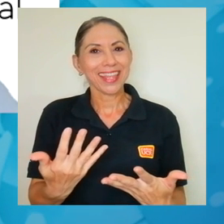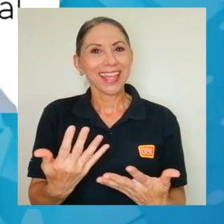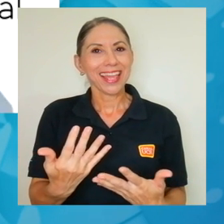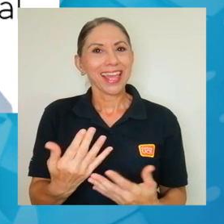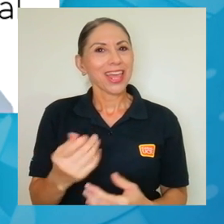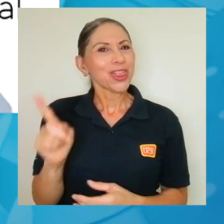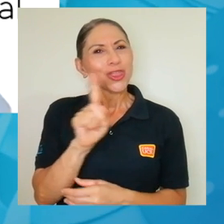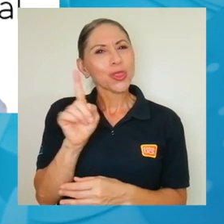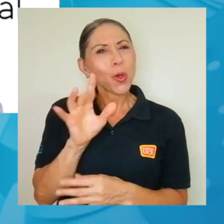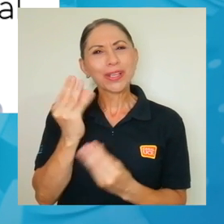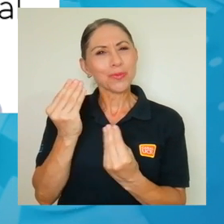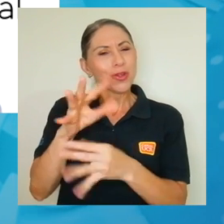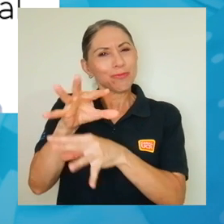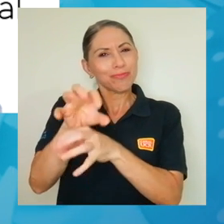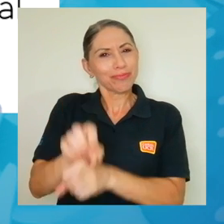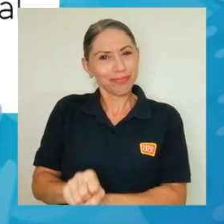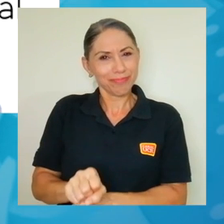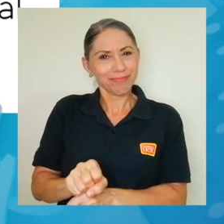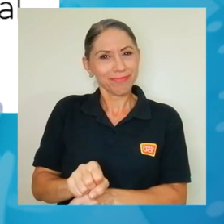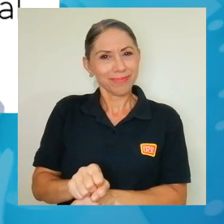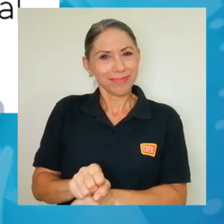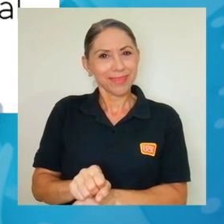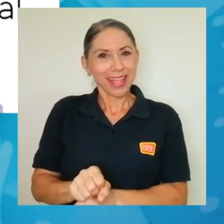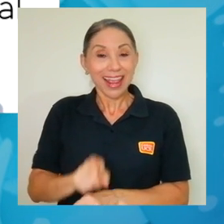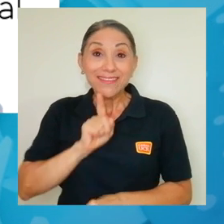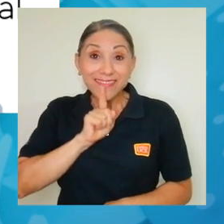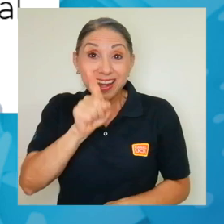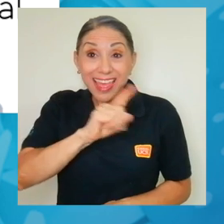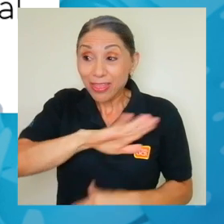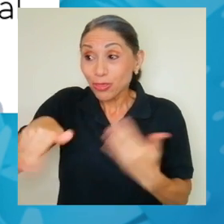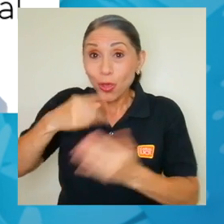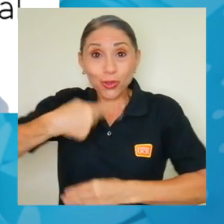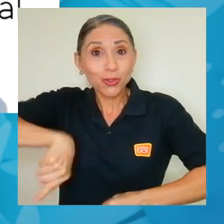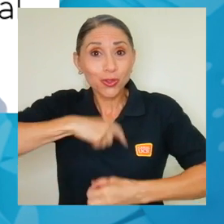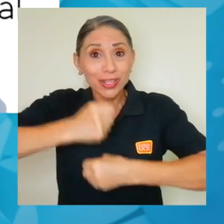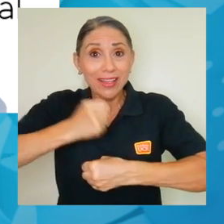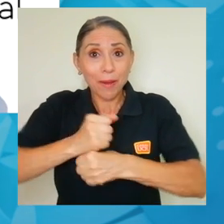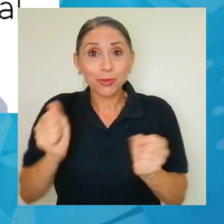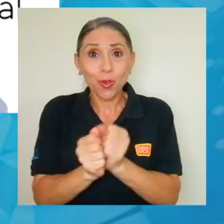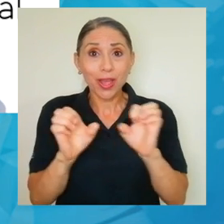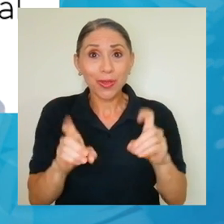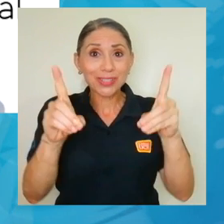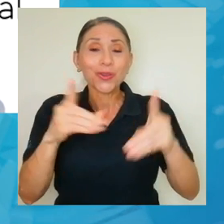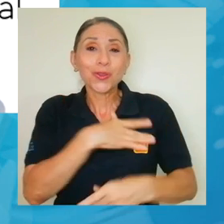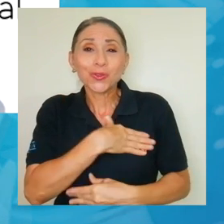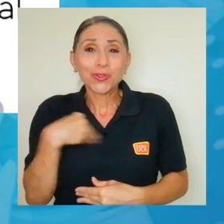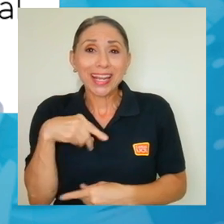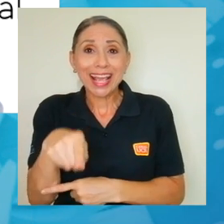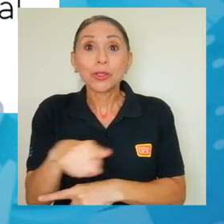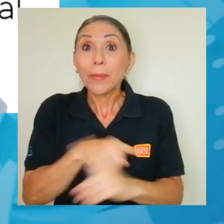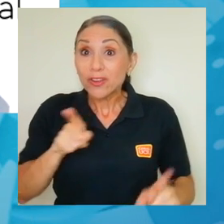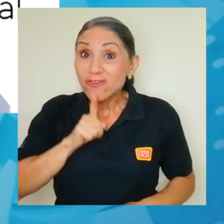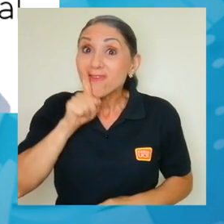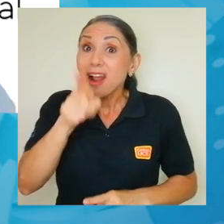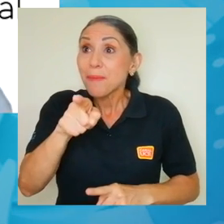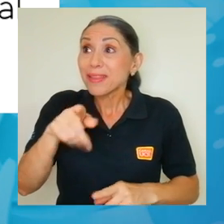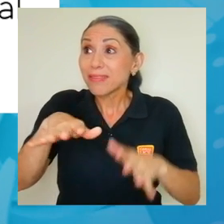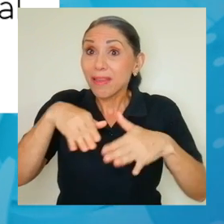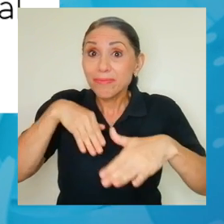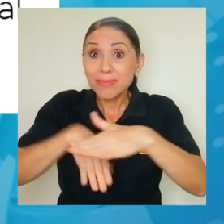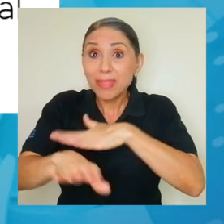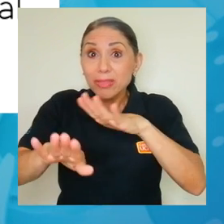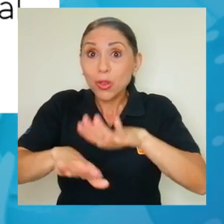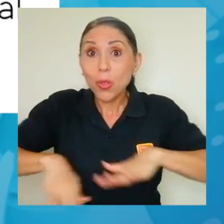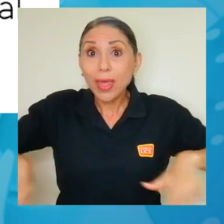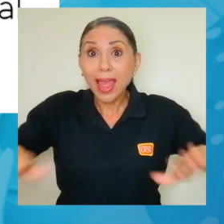es menos habitual de lo que nos gustaría a todos los que nos dedicamos a la educación. Pero ese daño es imprescindible, o sea, es imprescindible entrar al aula siendo